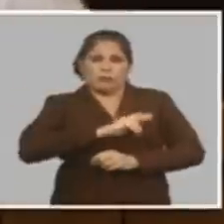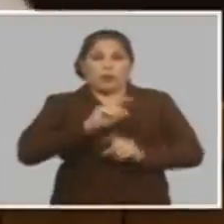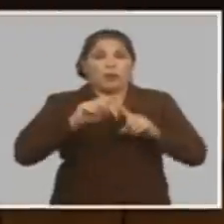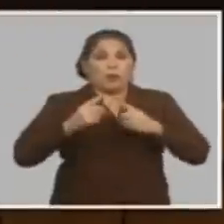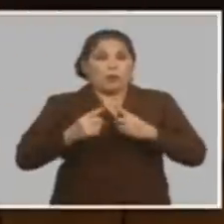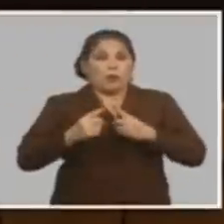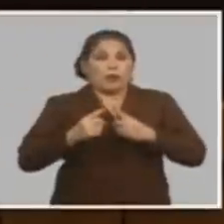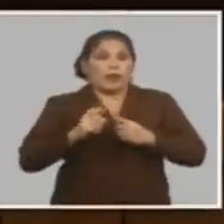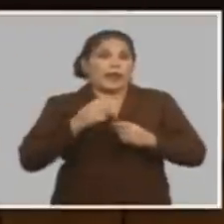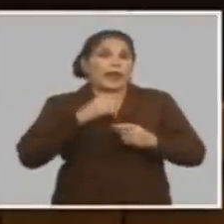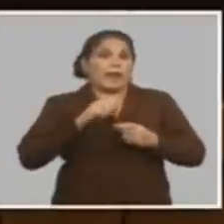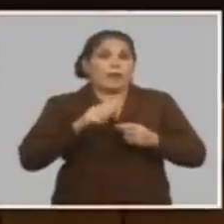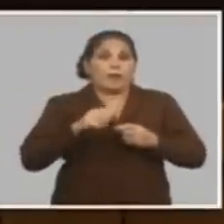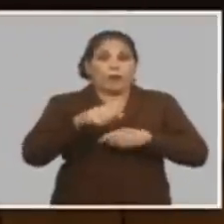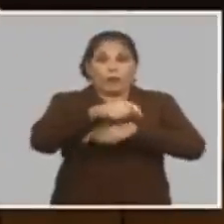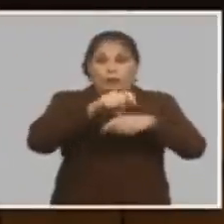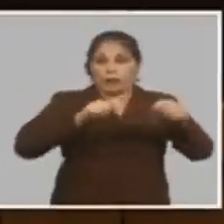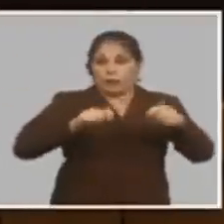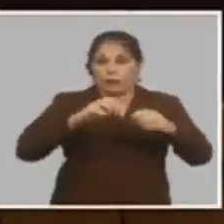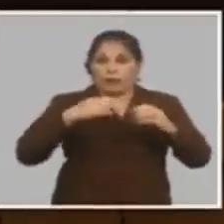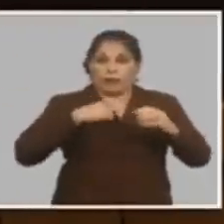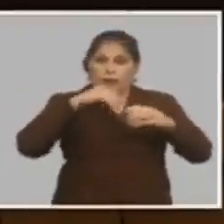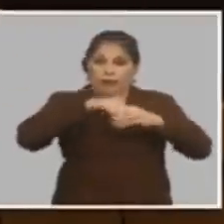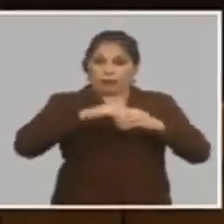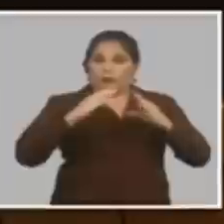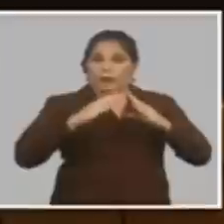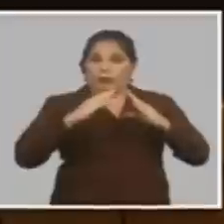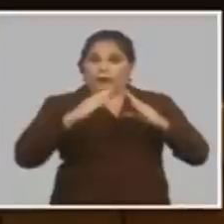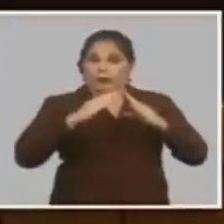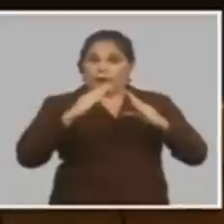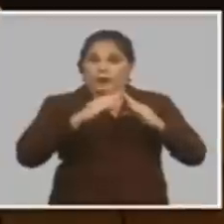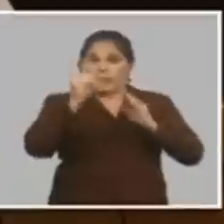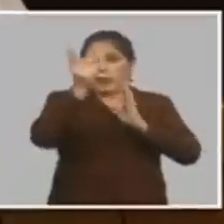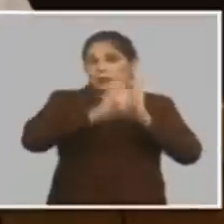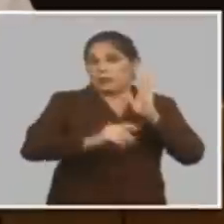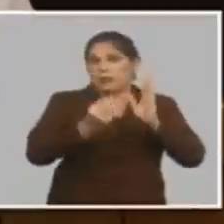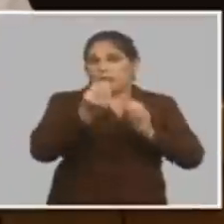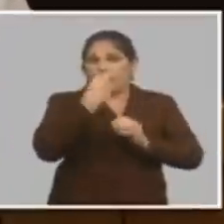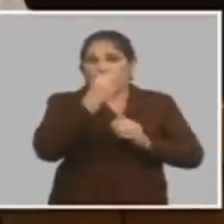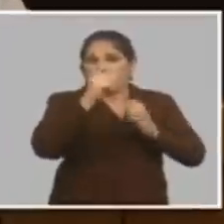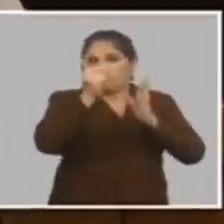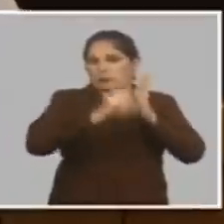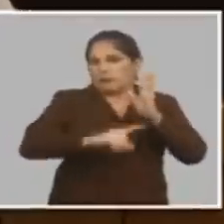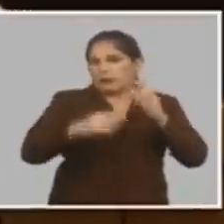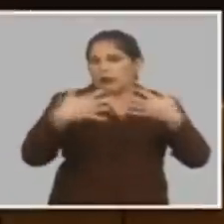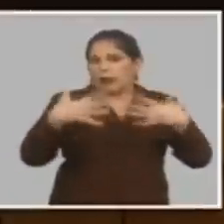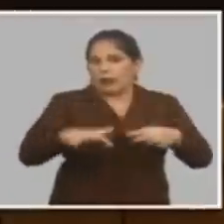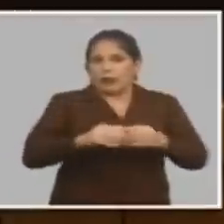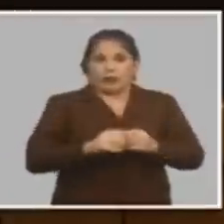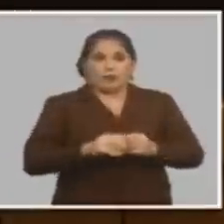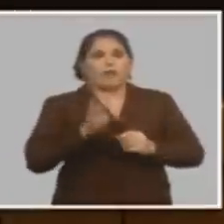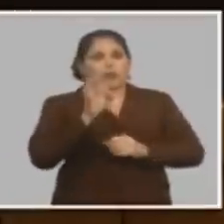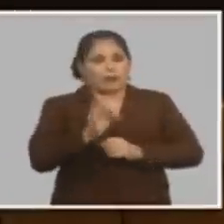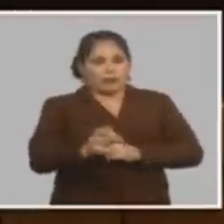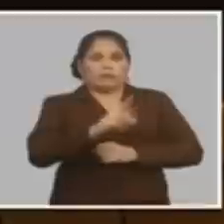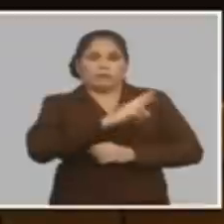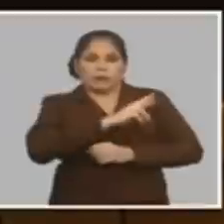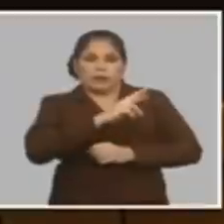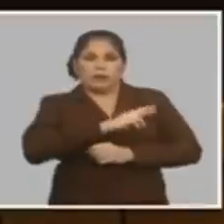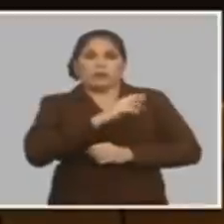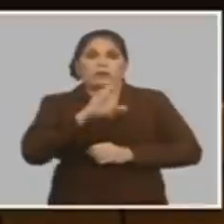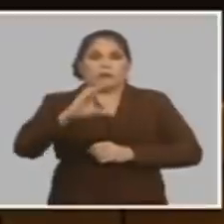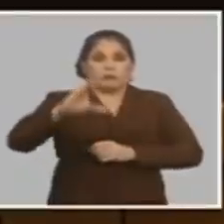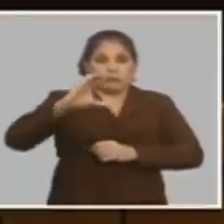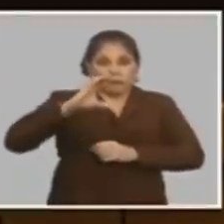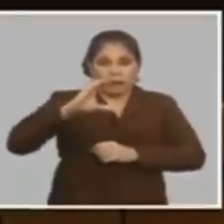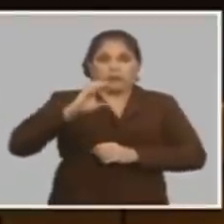porque el que tenga una paladar y la tenga en su casa la electricidad le va a ser más cara es verdad que va a recibir